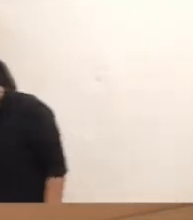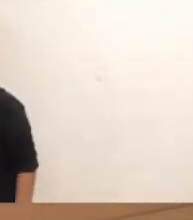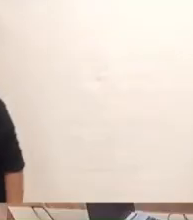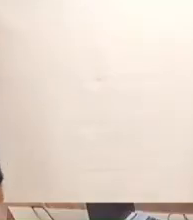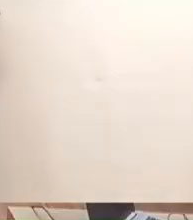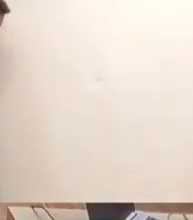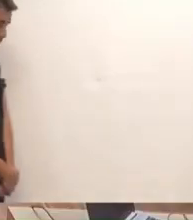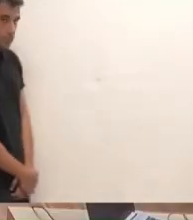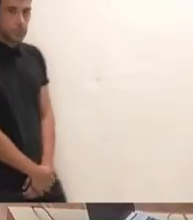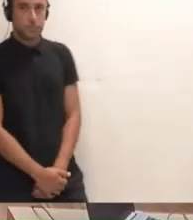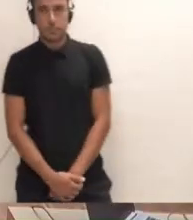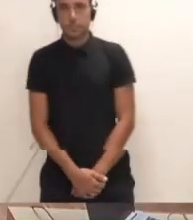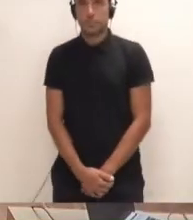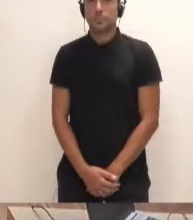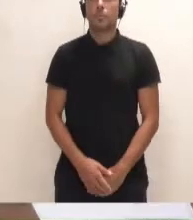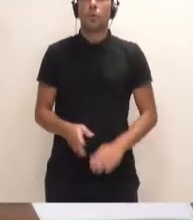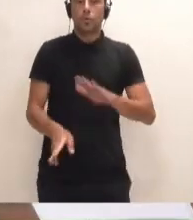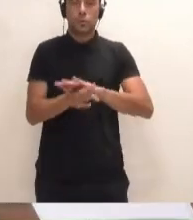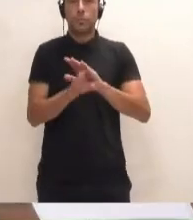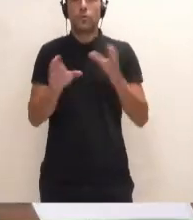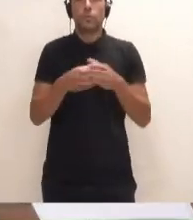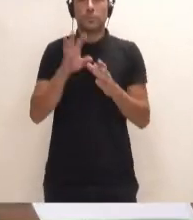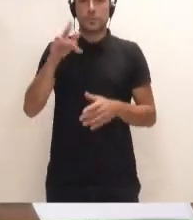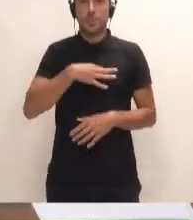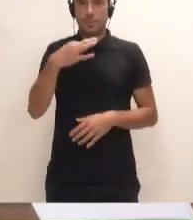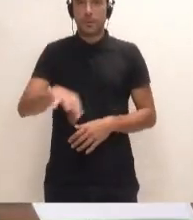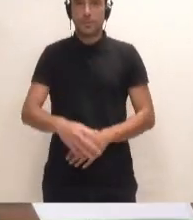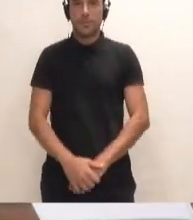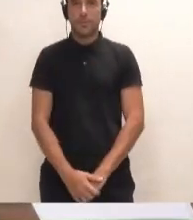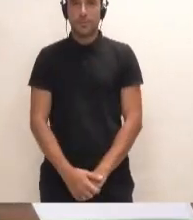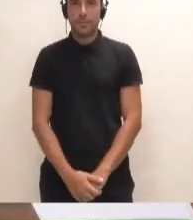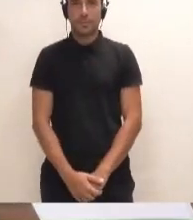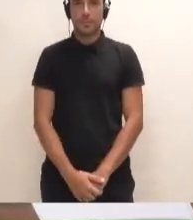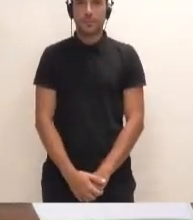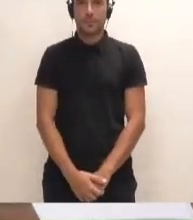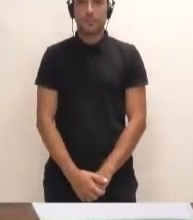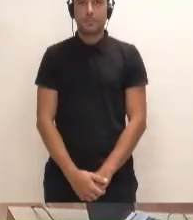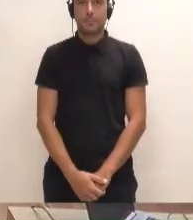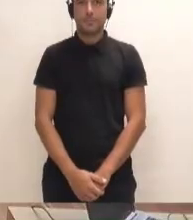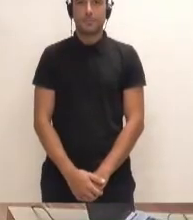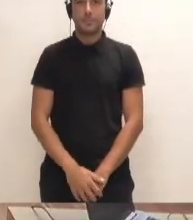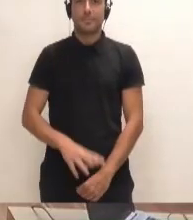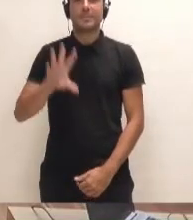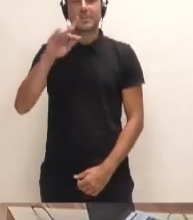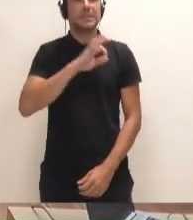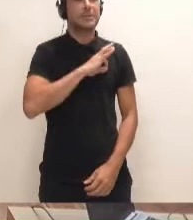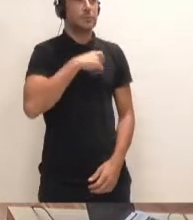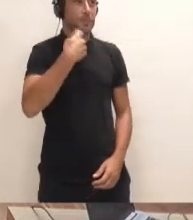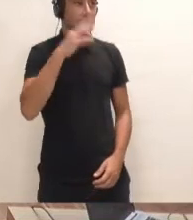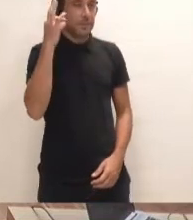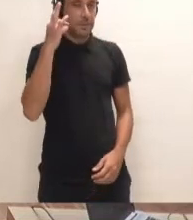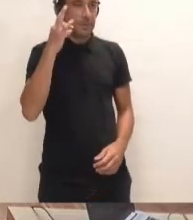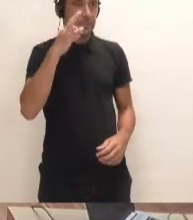Muchas gracias. Continuamos, Grupo Si Podemos. Doña María José Velda. Sí, señor presidente, como le estaba